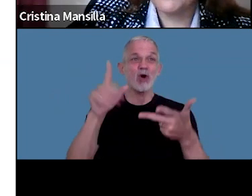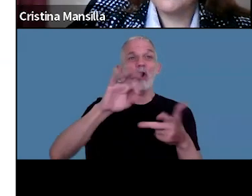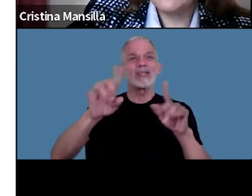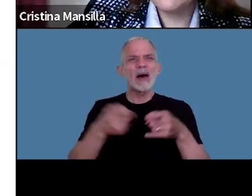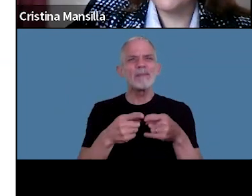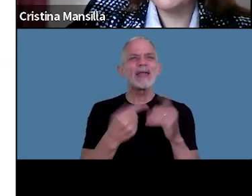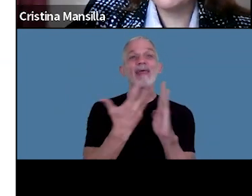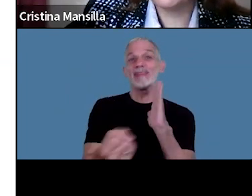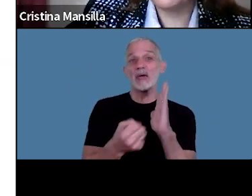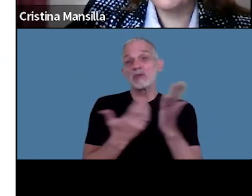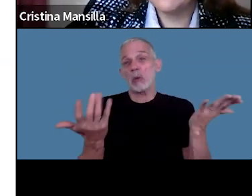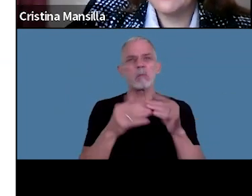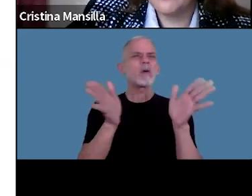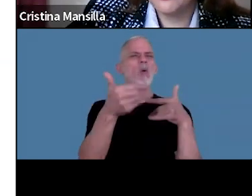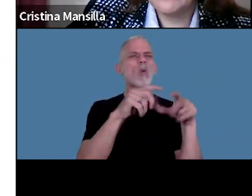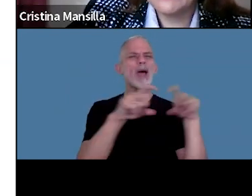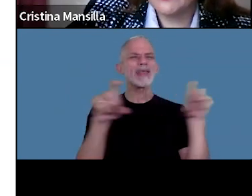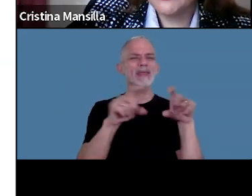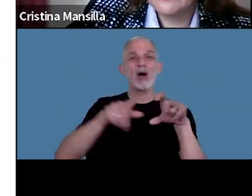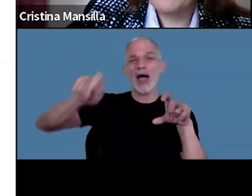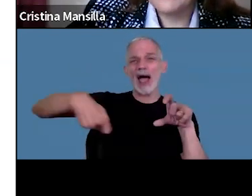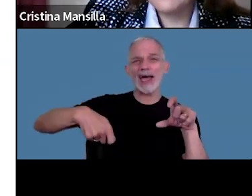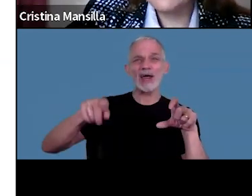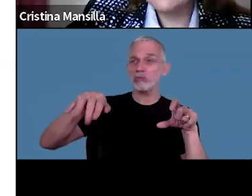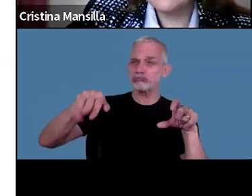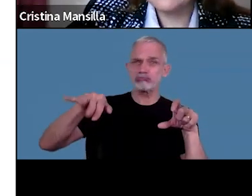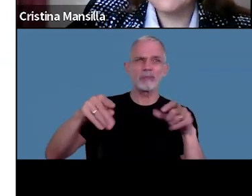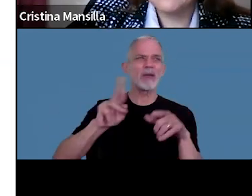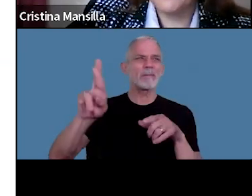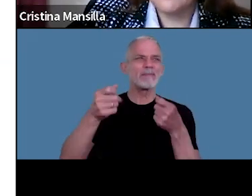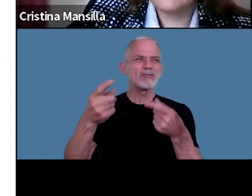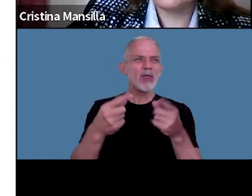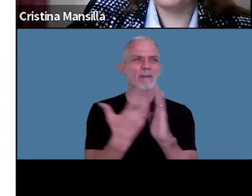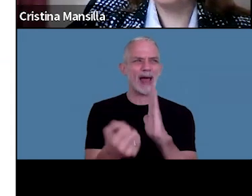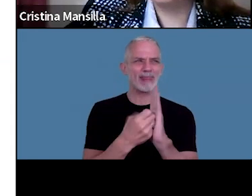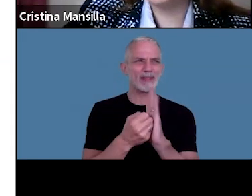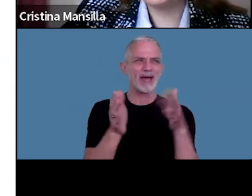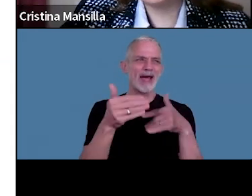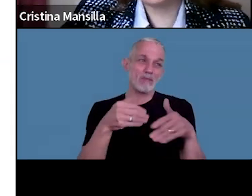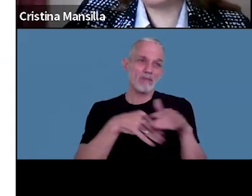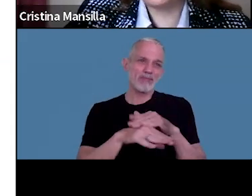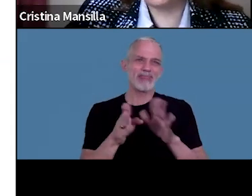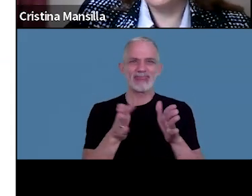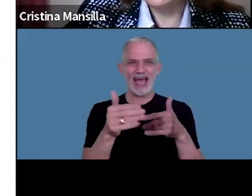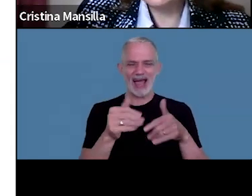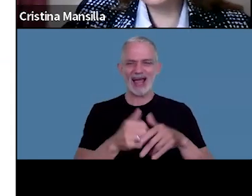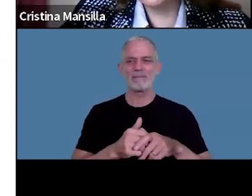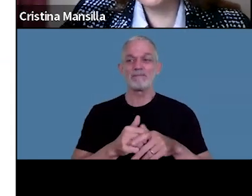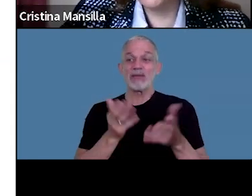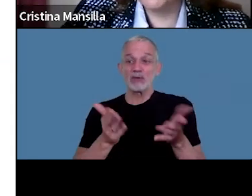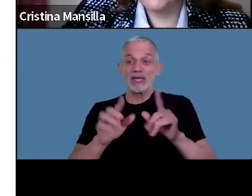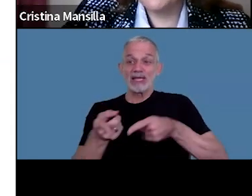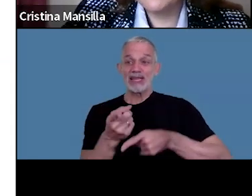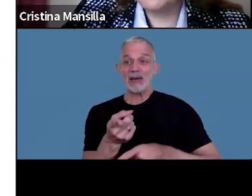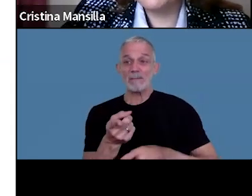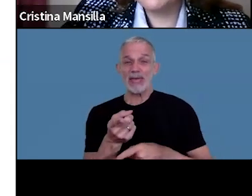débito en cuenta a través de cajeros automáticos y las restantes modalidades de pago que ahí se